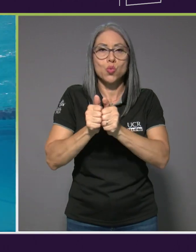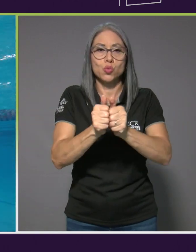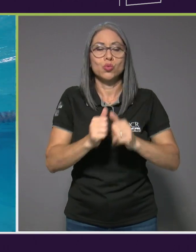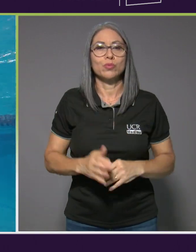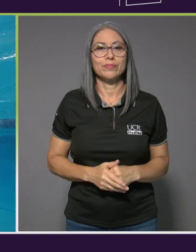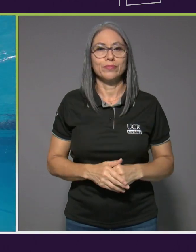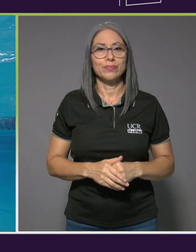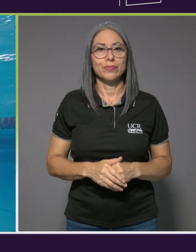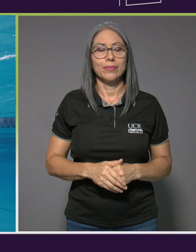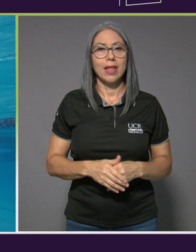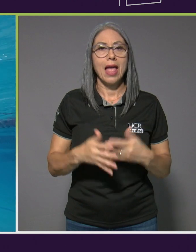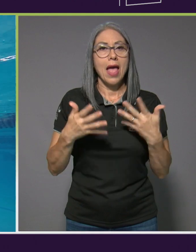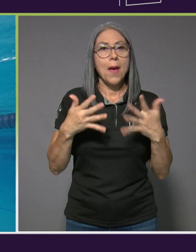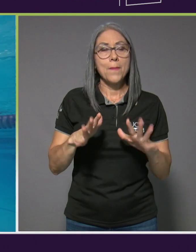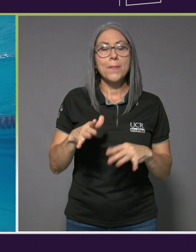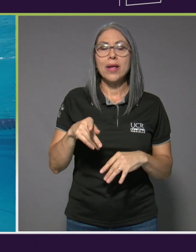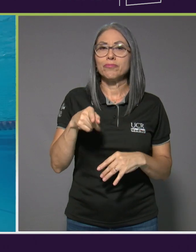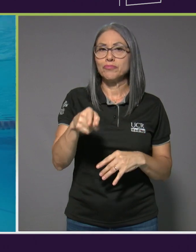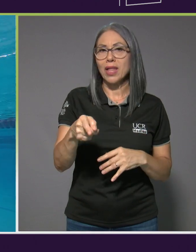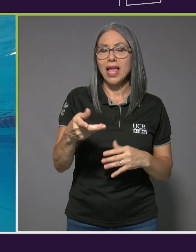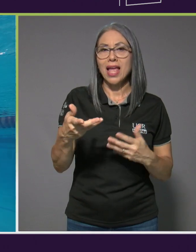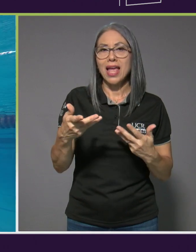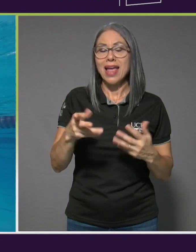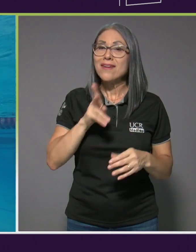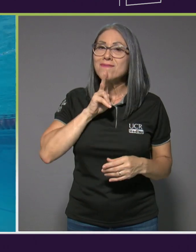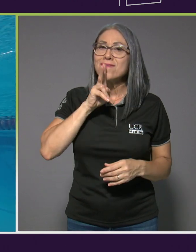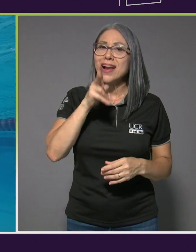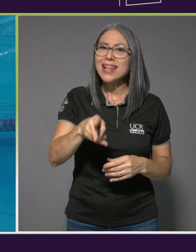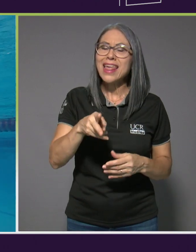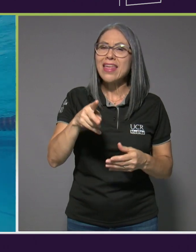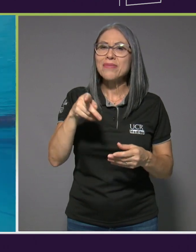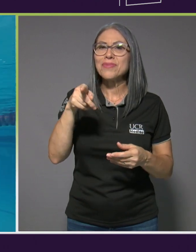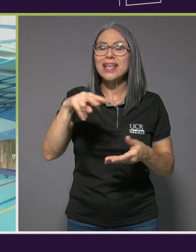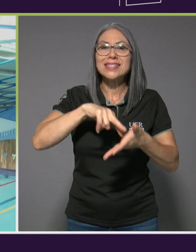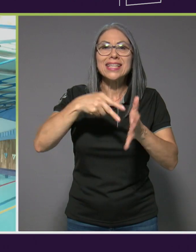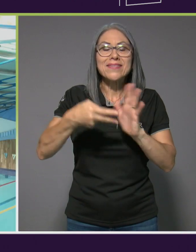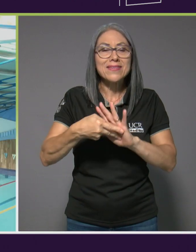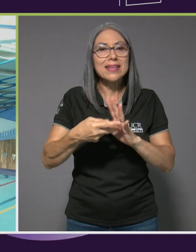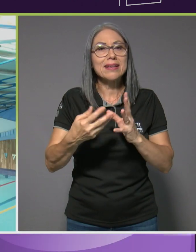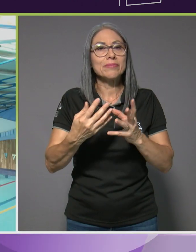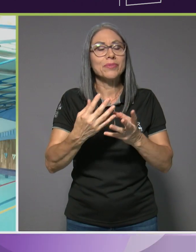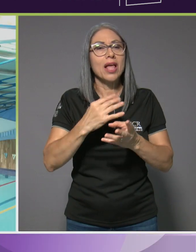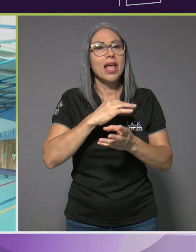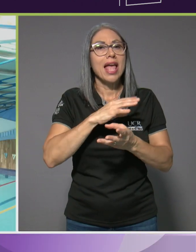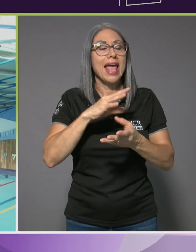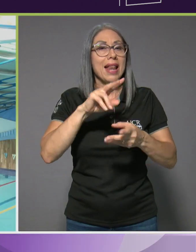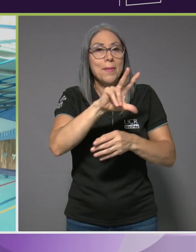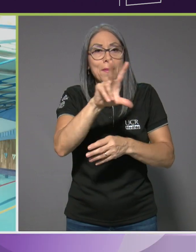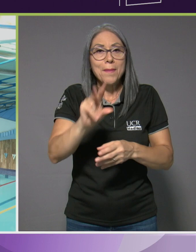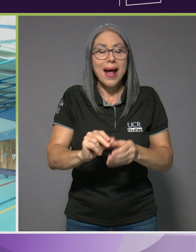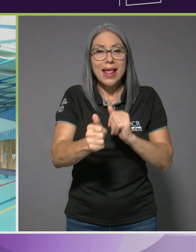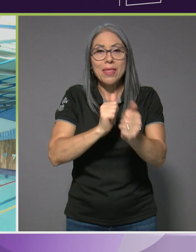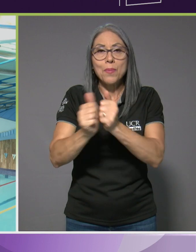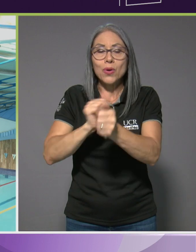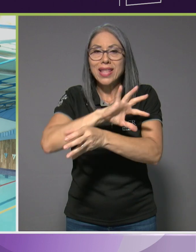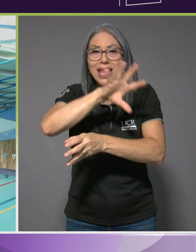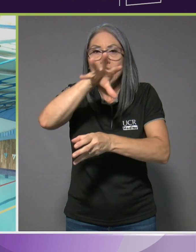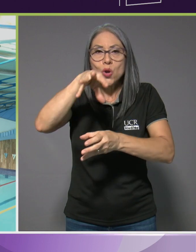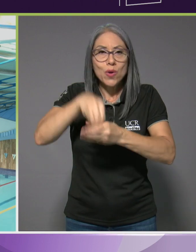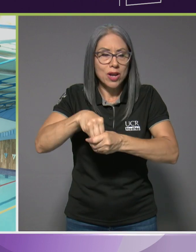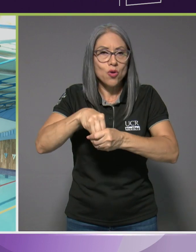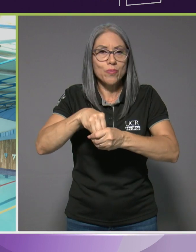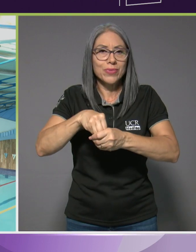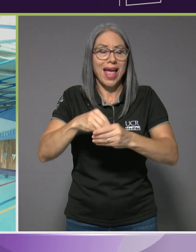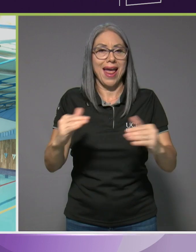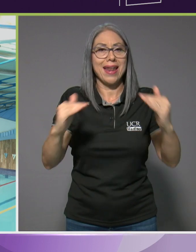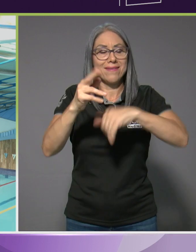Para mí es una experiencia súper grata porque de ahí es incluir el para deporte ya en lo que es la parte nacional y en un evento